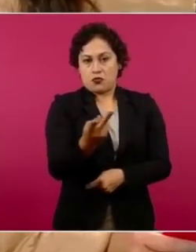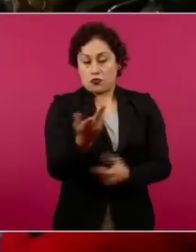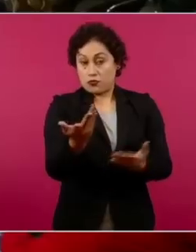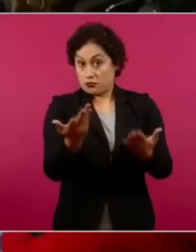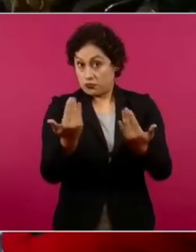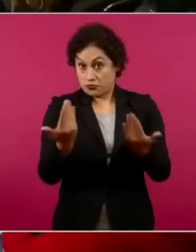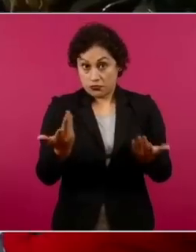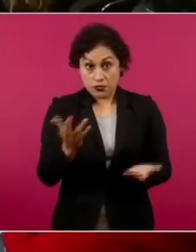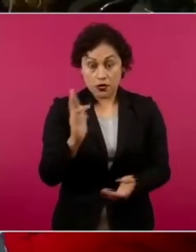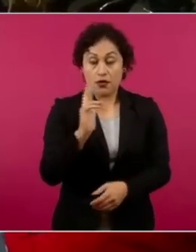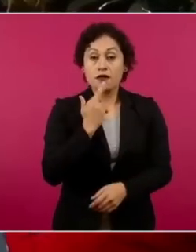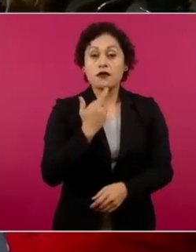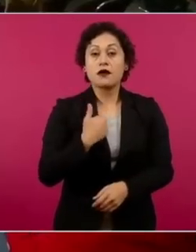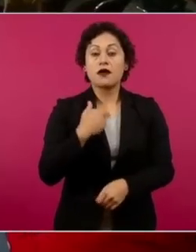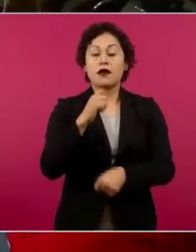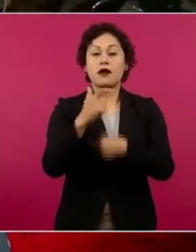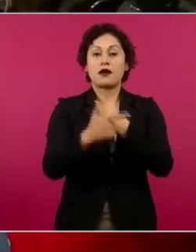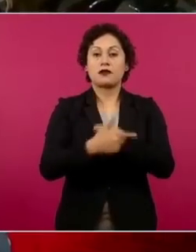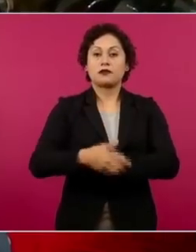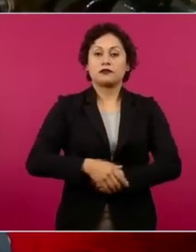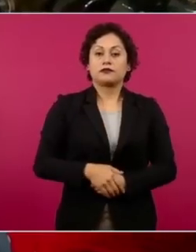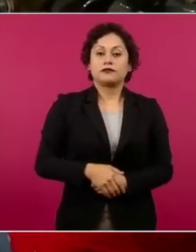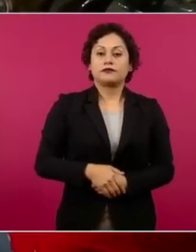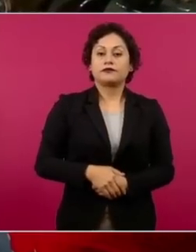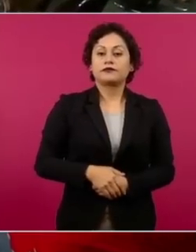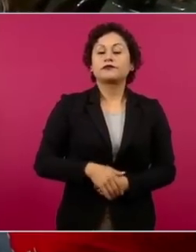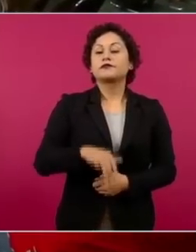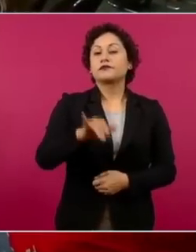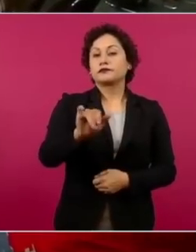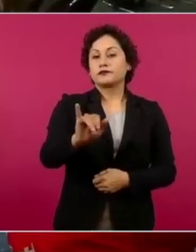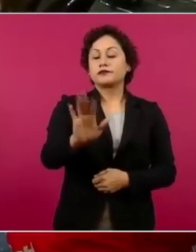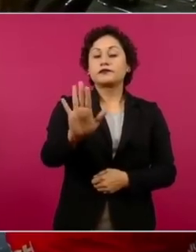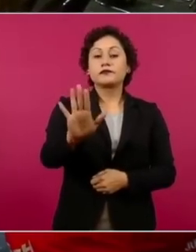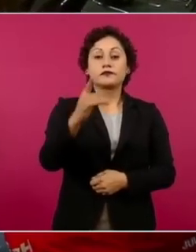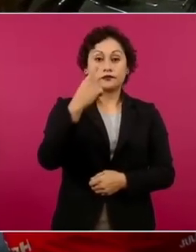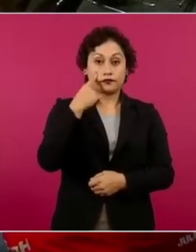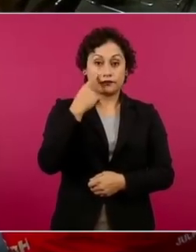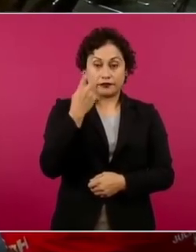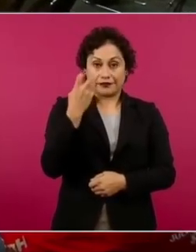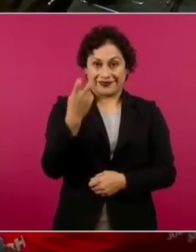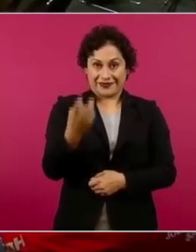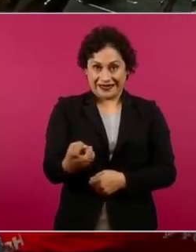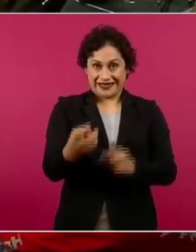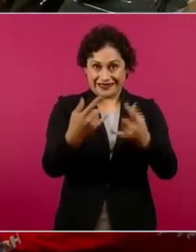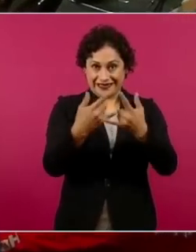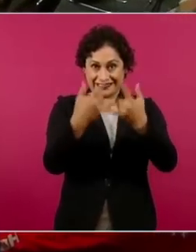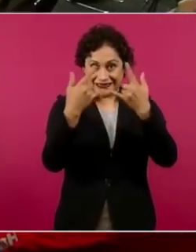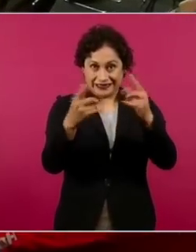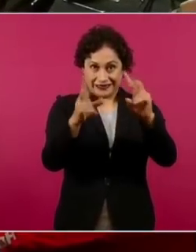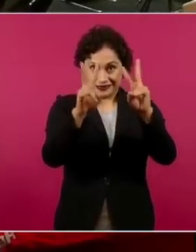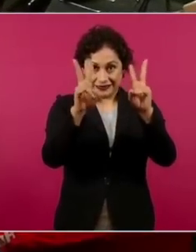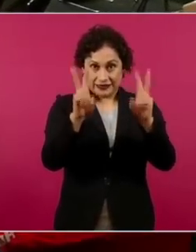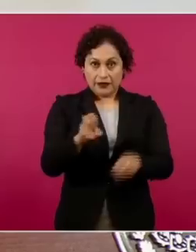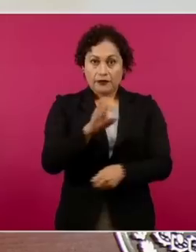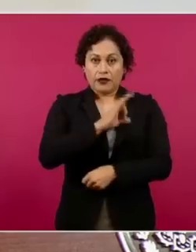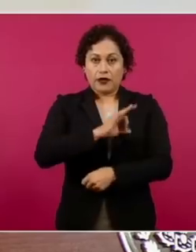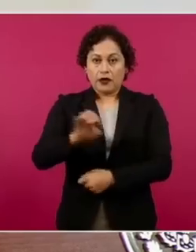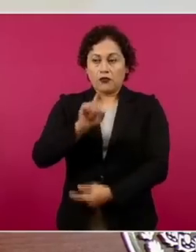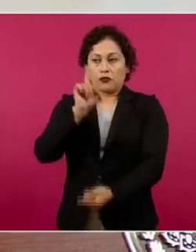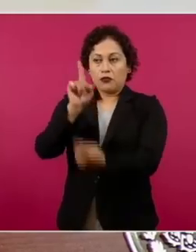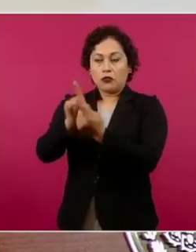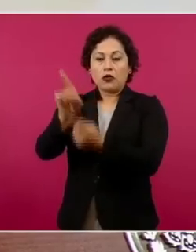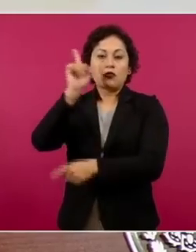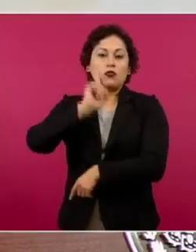si hubiera alguna respuesta. Sí, mira, yo pienso que este caso podría verse con Rosa Isela